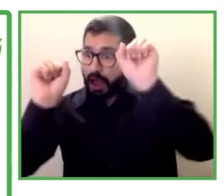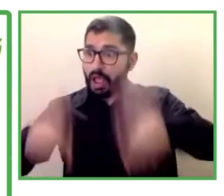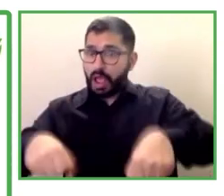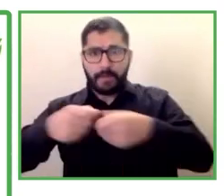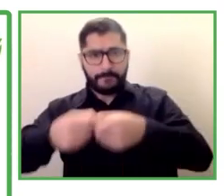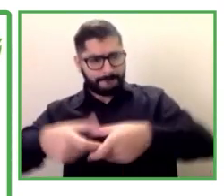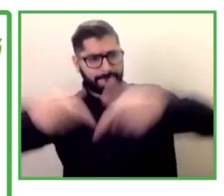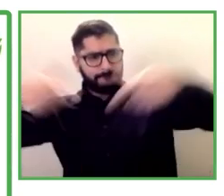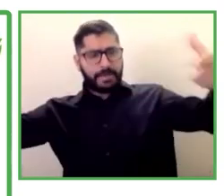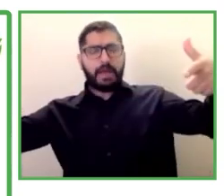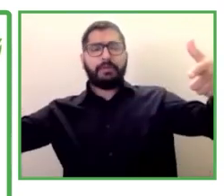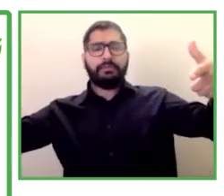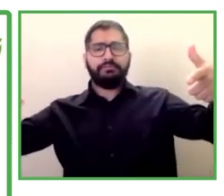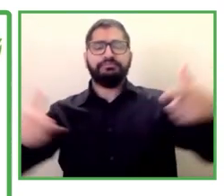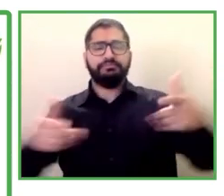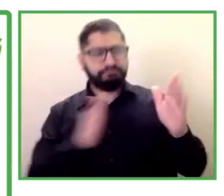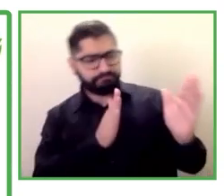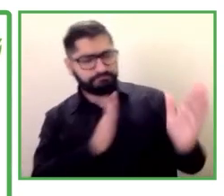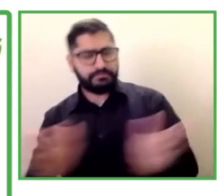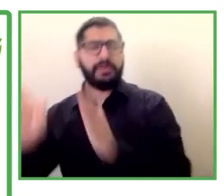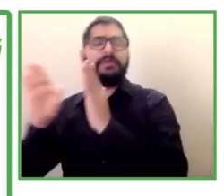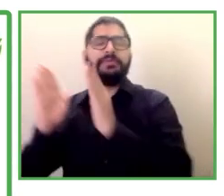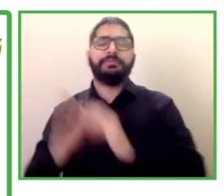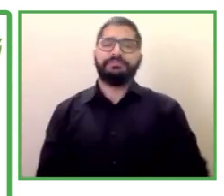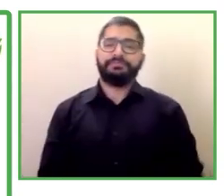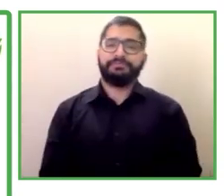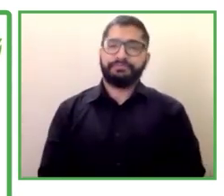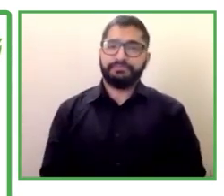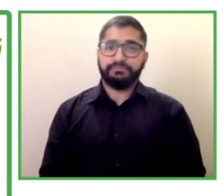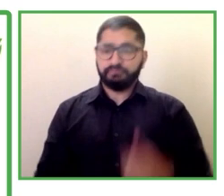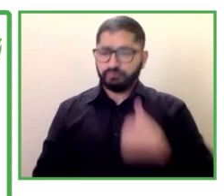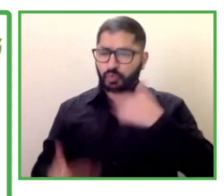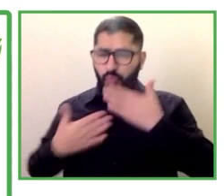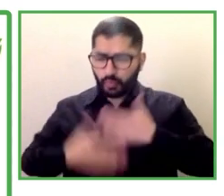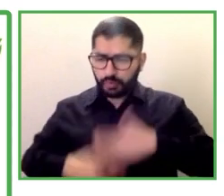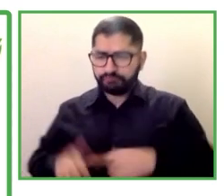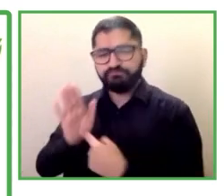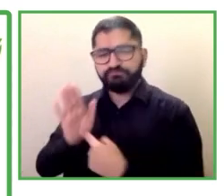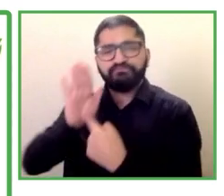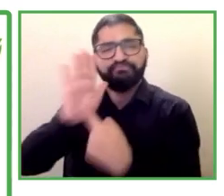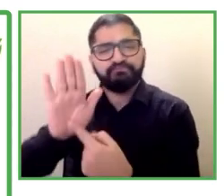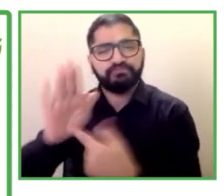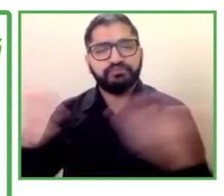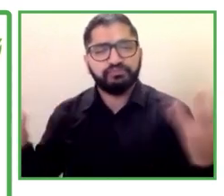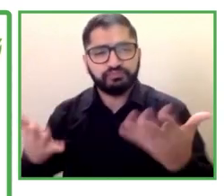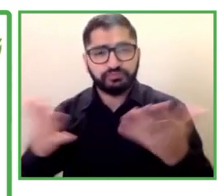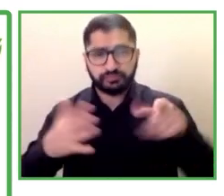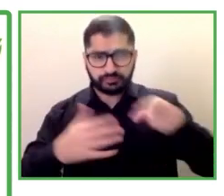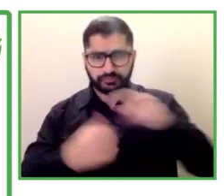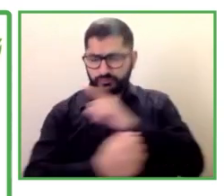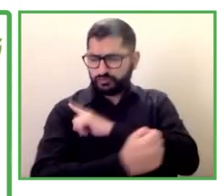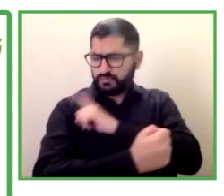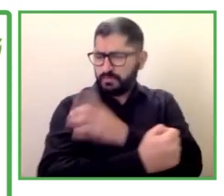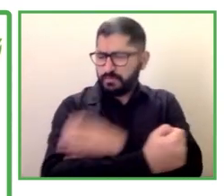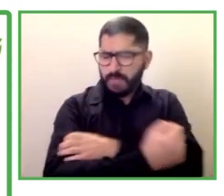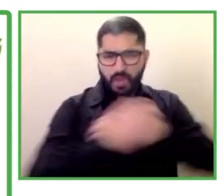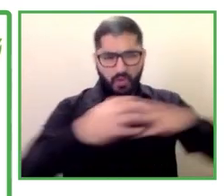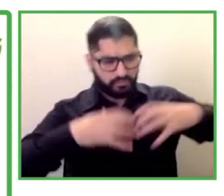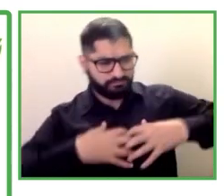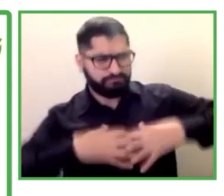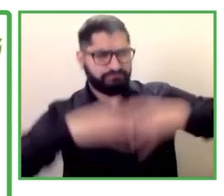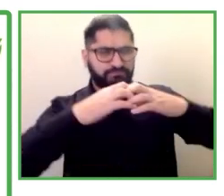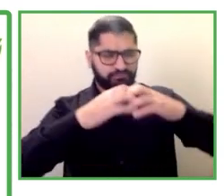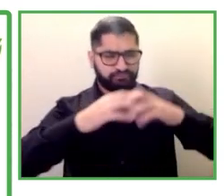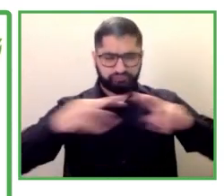poniendo enfrente las fortalezas de sus socios y con eso le voy a dar el paso